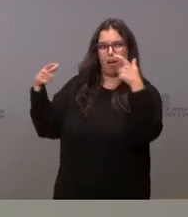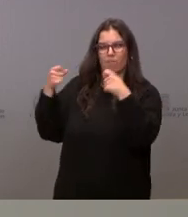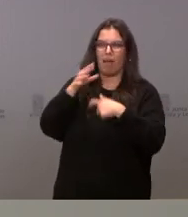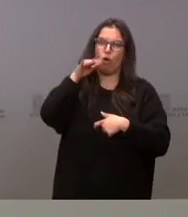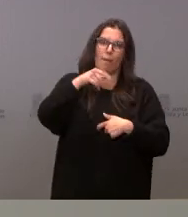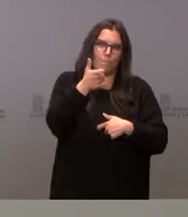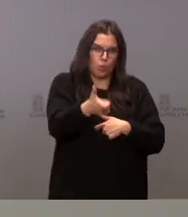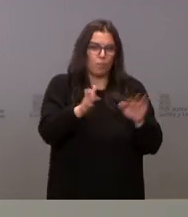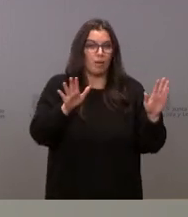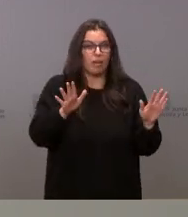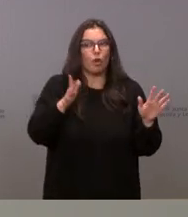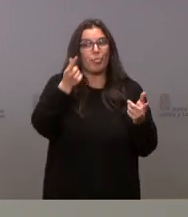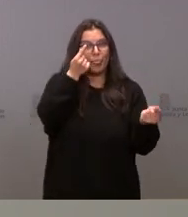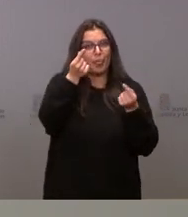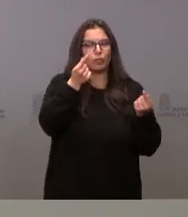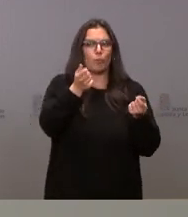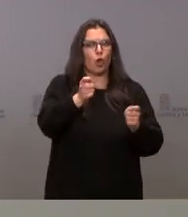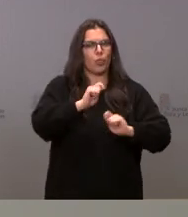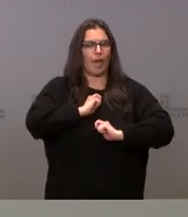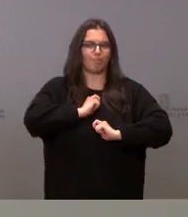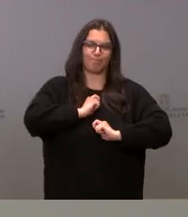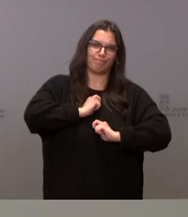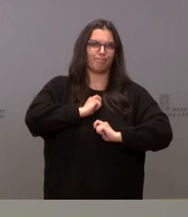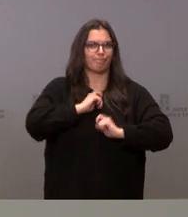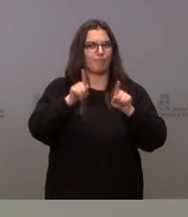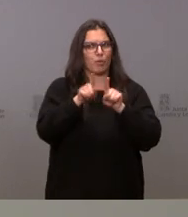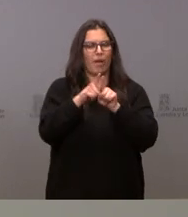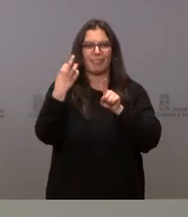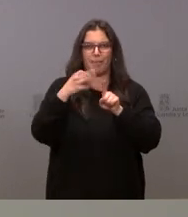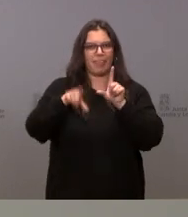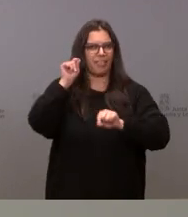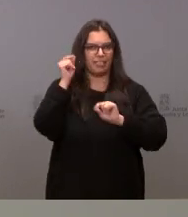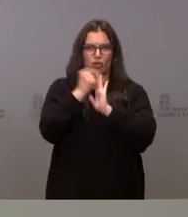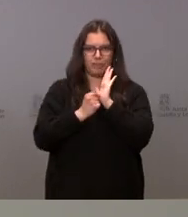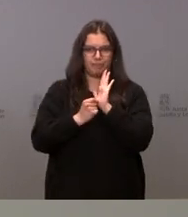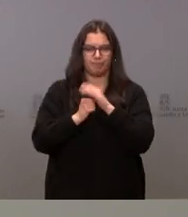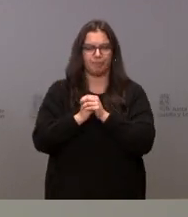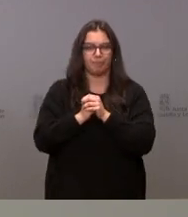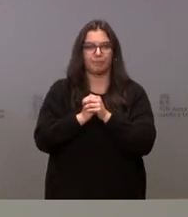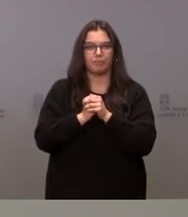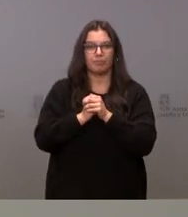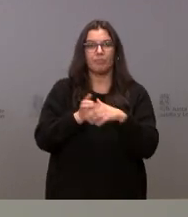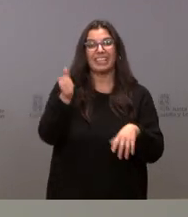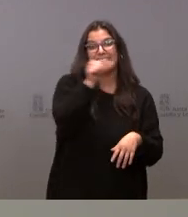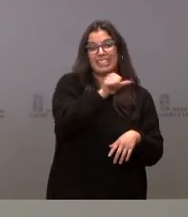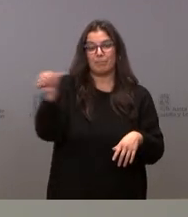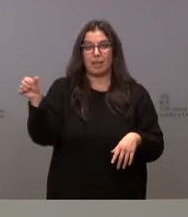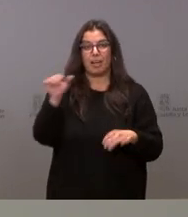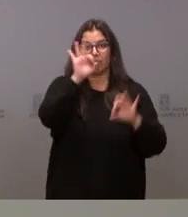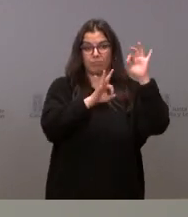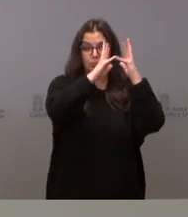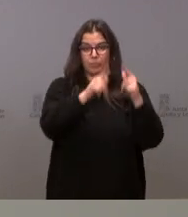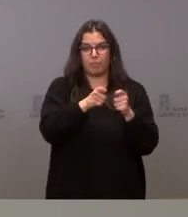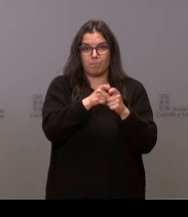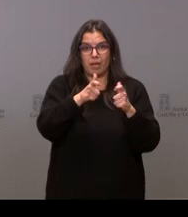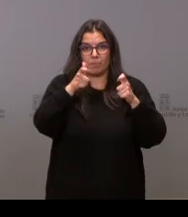datos que nos hacen y nos obligan a tomar decisiones. La incidencia semanal está mostrando un claro aumento